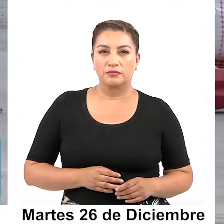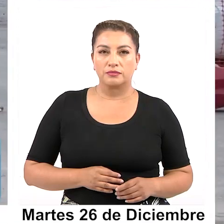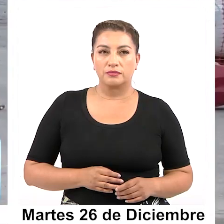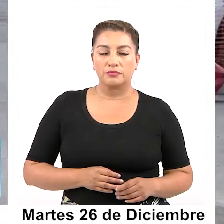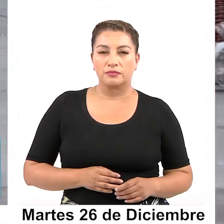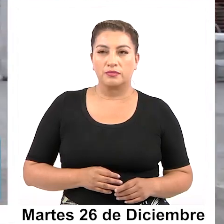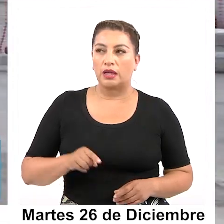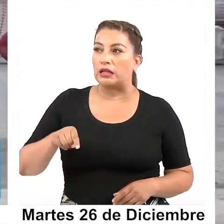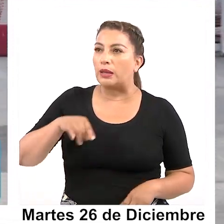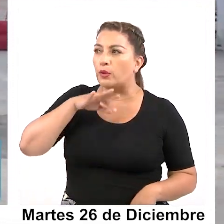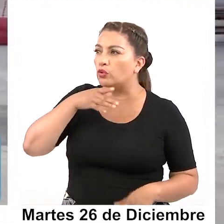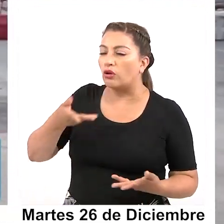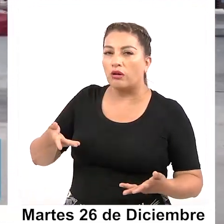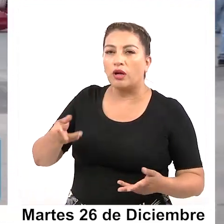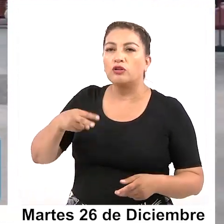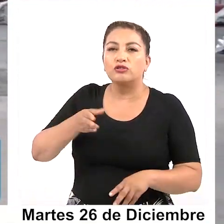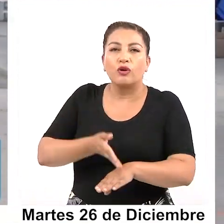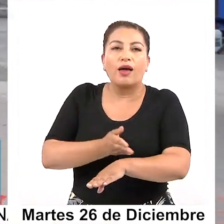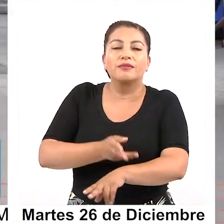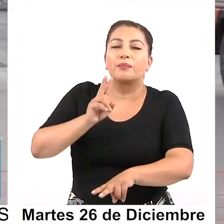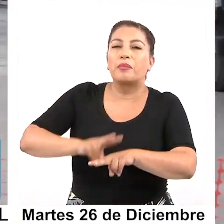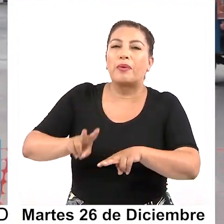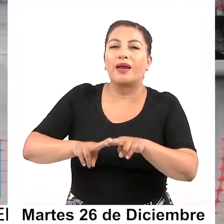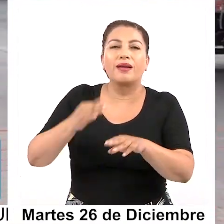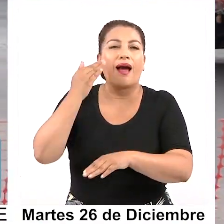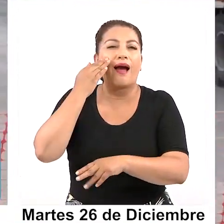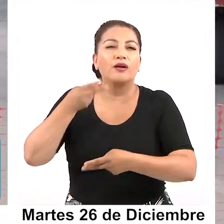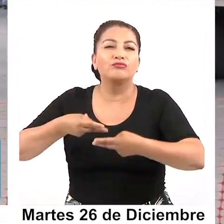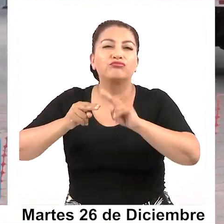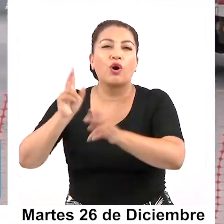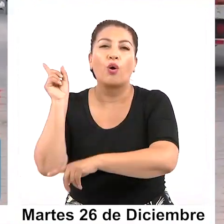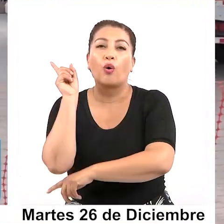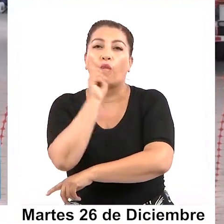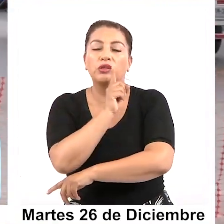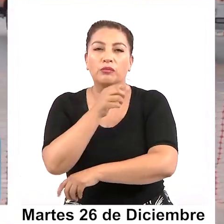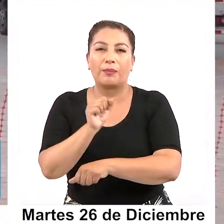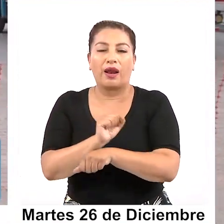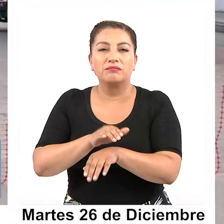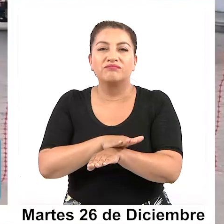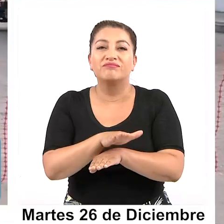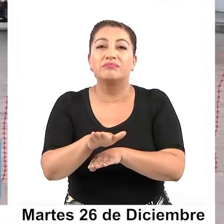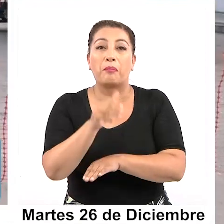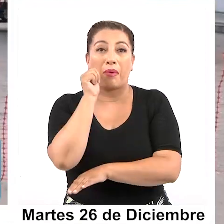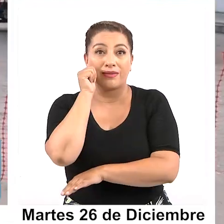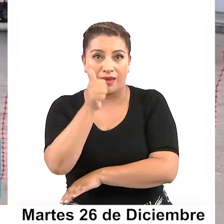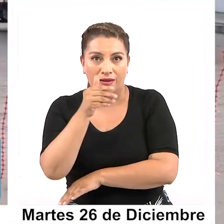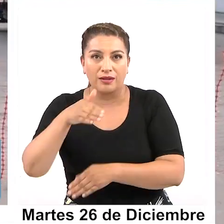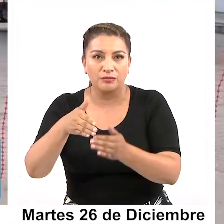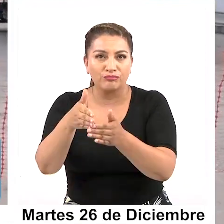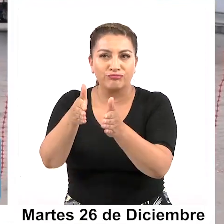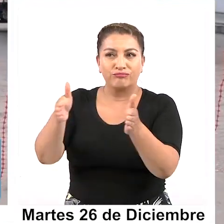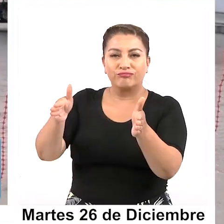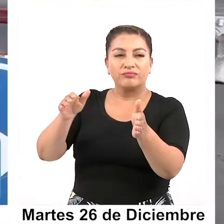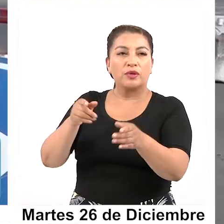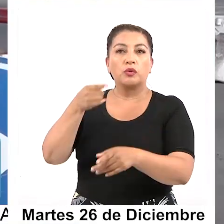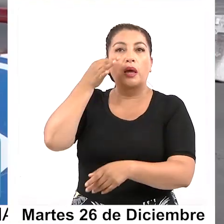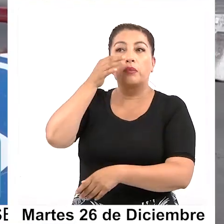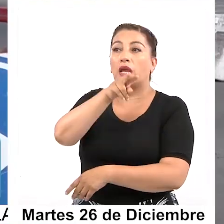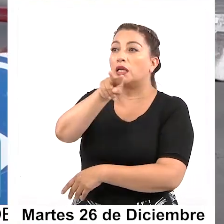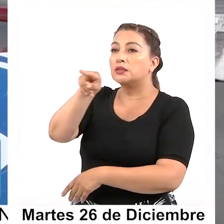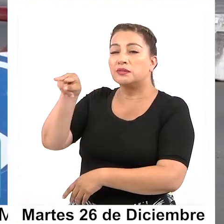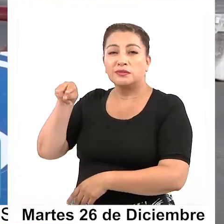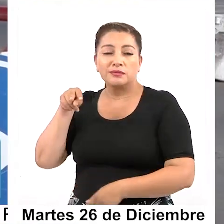Bueno, en este minuto estamos haciendo todos los preparativos finales para poder lograr dar a tránsito el día de mañana. Como ustedes pueden apreciar en